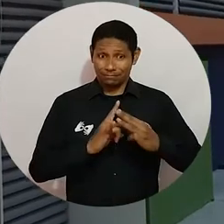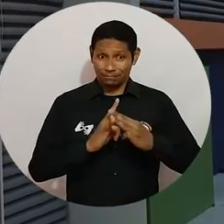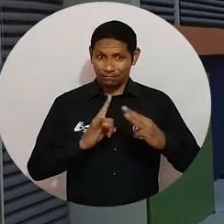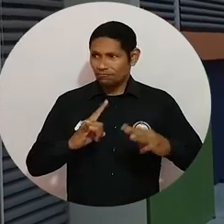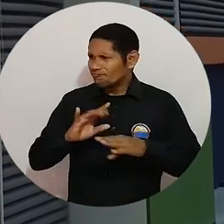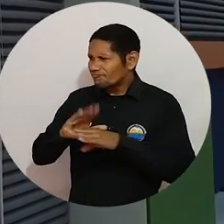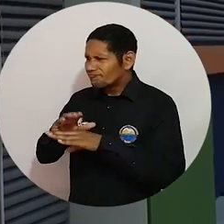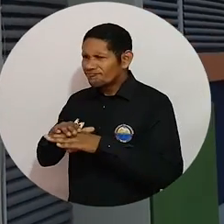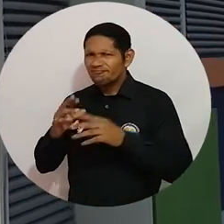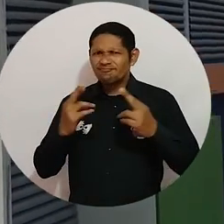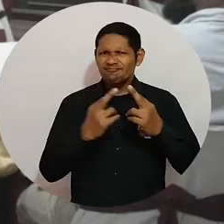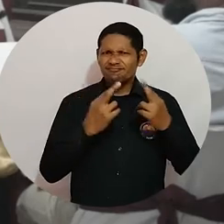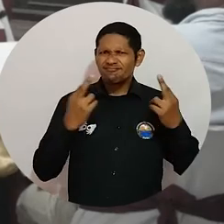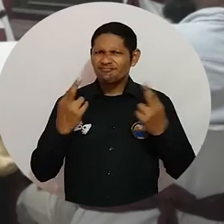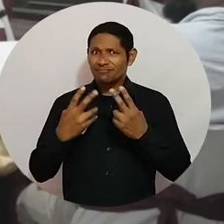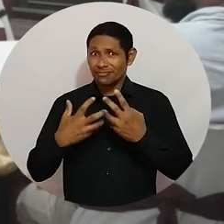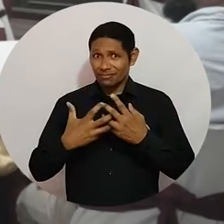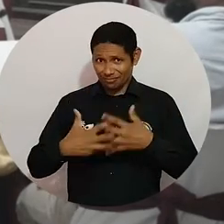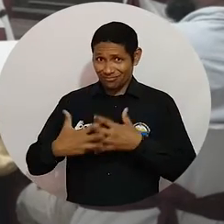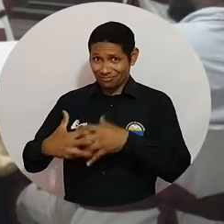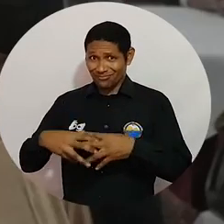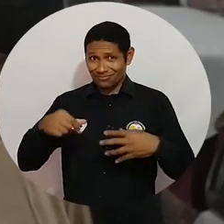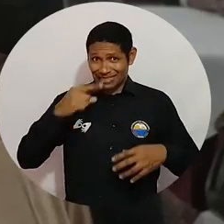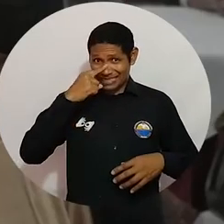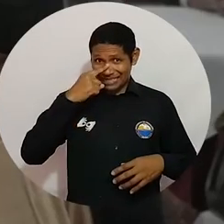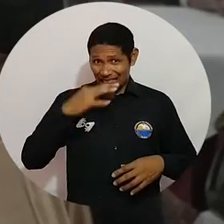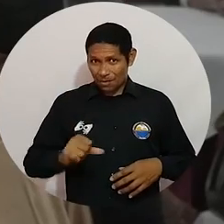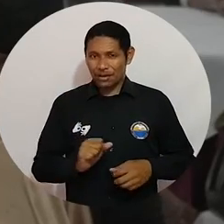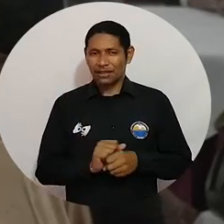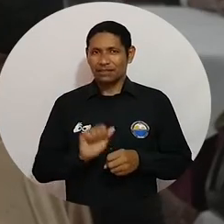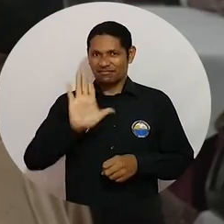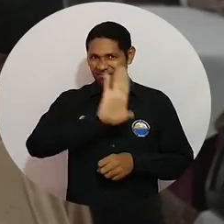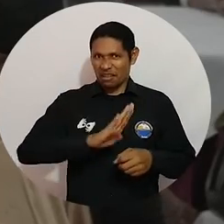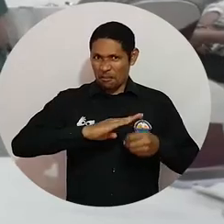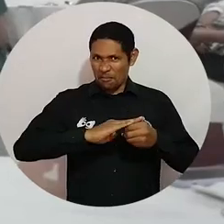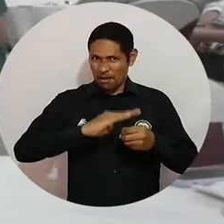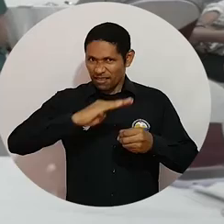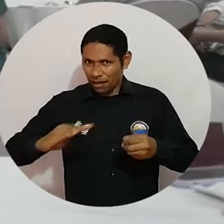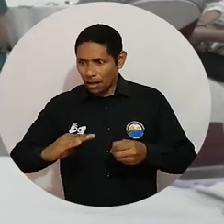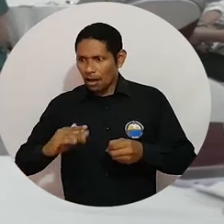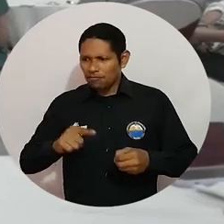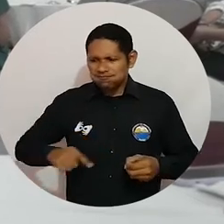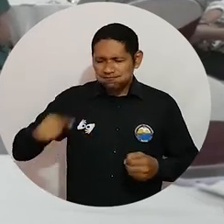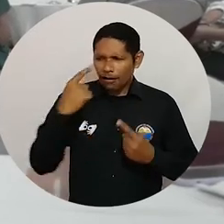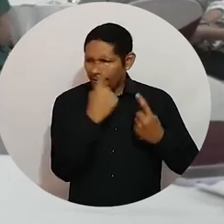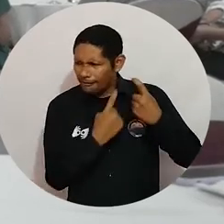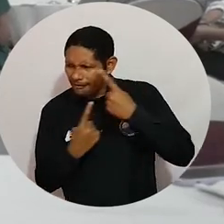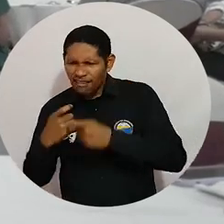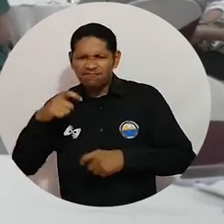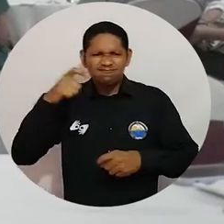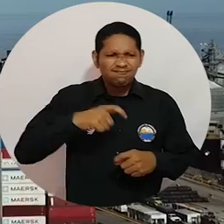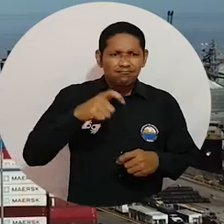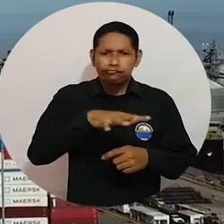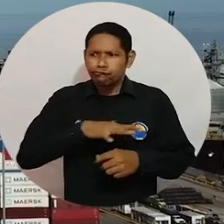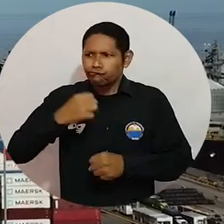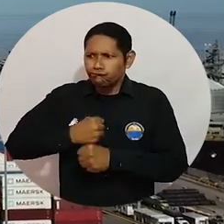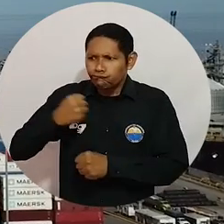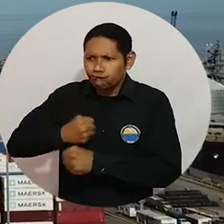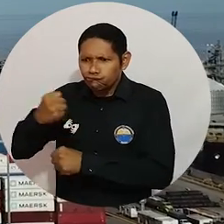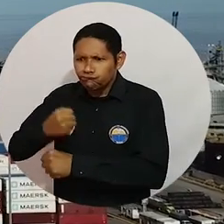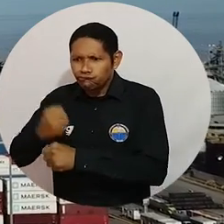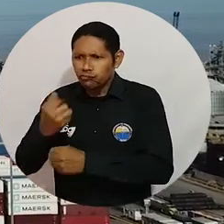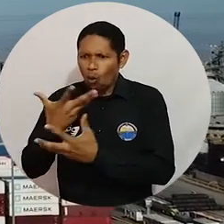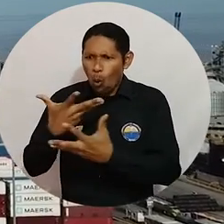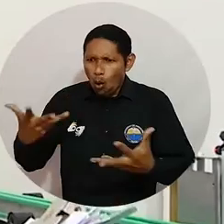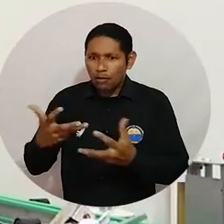La Universidad del Magdalena reunió a empleadores y empresarios de Santa Marta y Magdalena para indagar sobre las necesidades de formación que demanda el